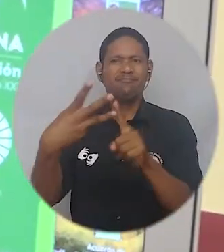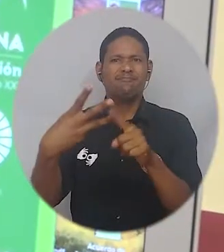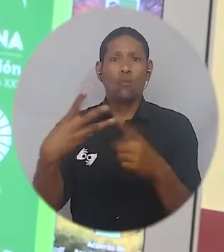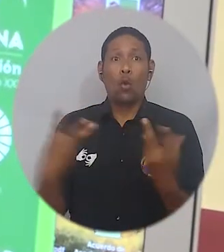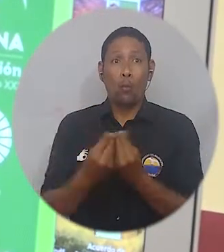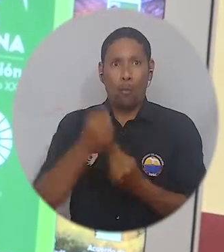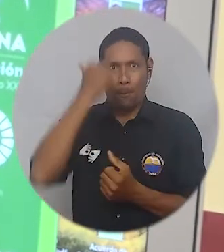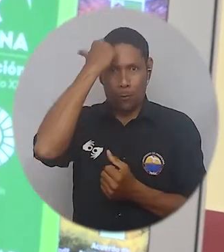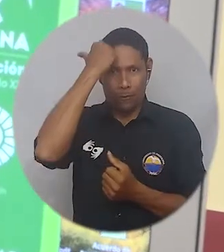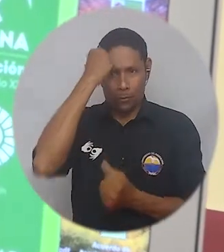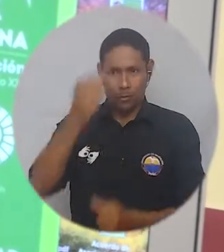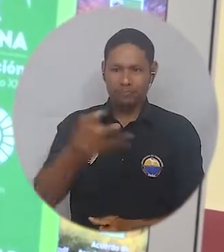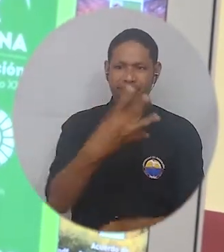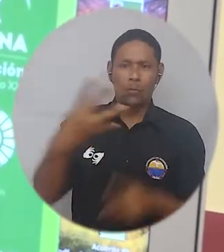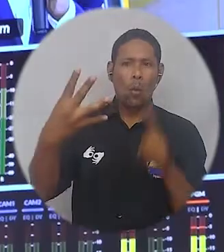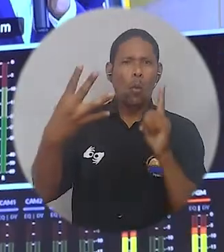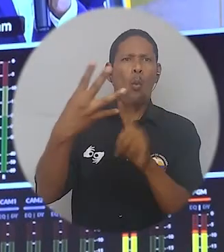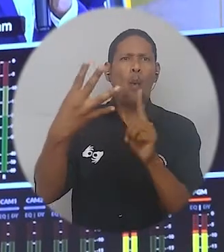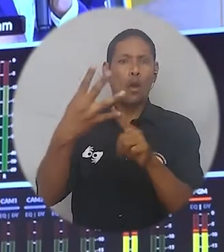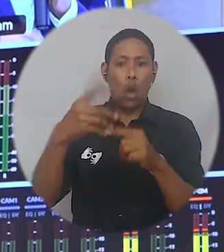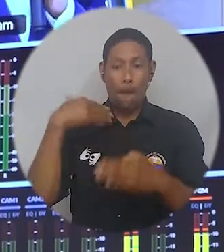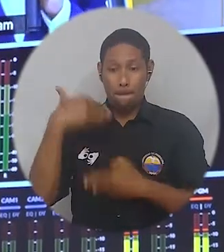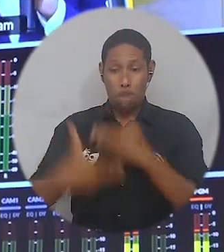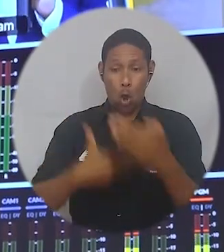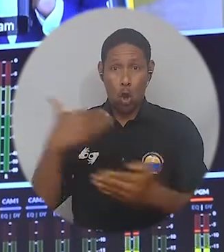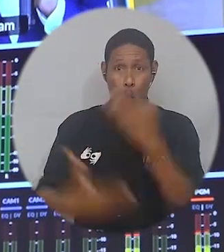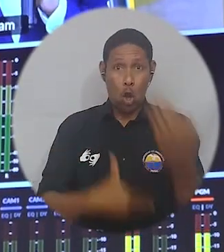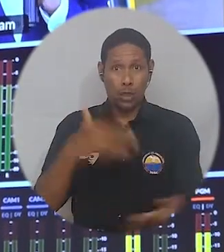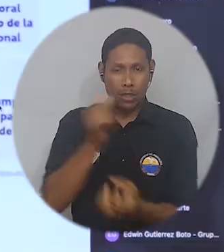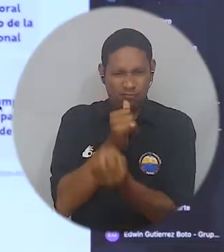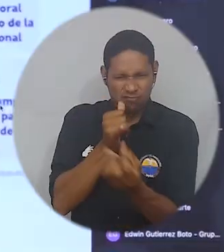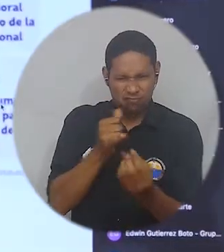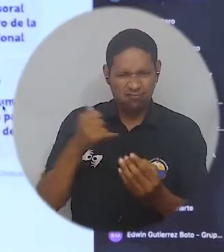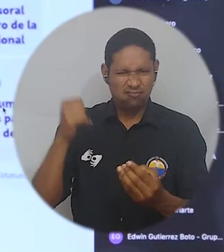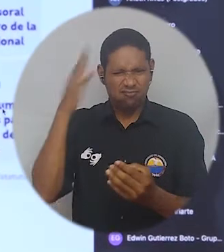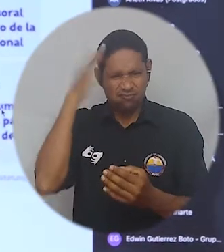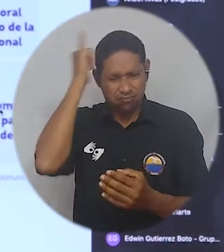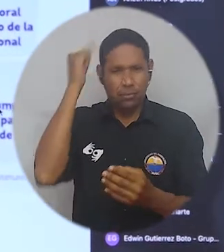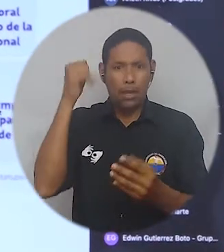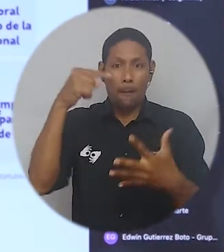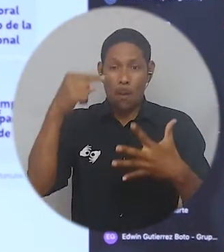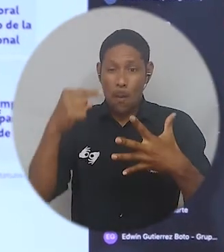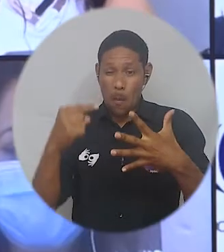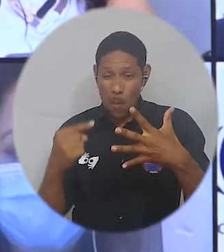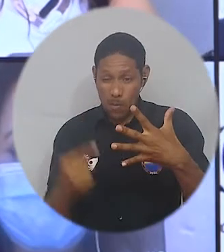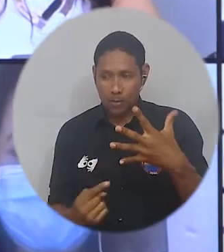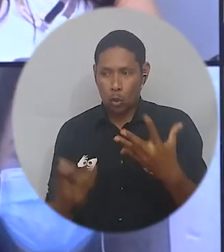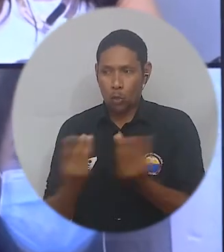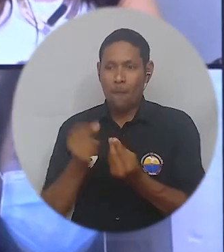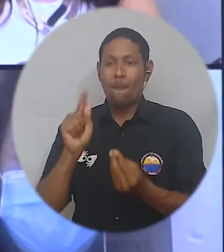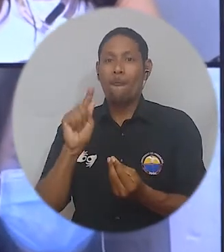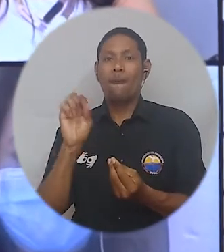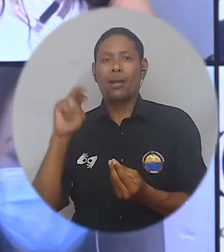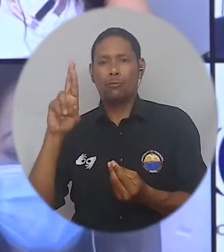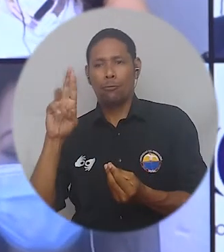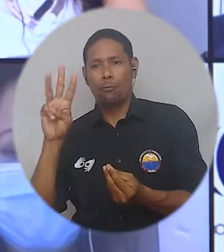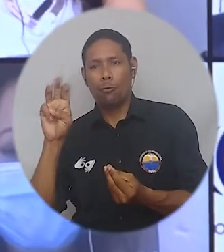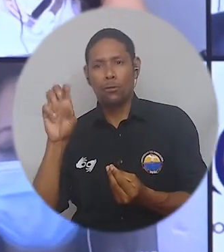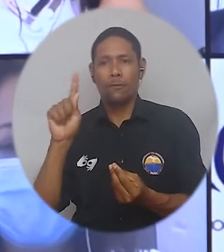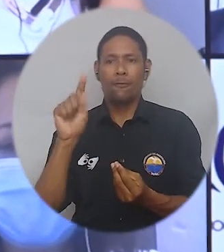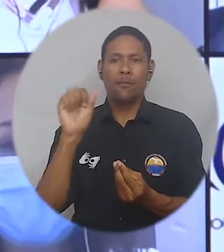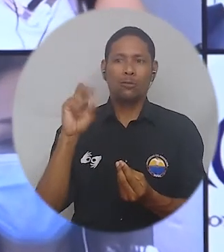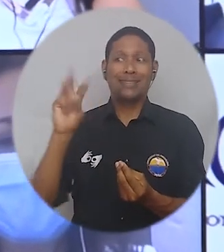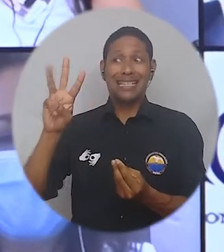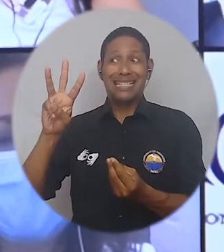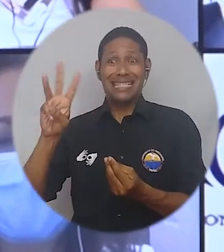3, que son los profesores y el factor 4, que son los procesos académicos, además de los encuentros con el equipo de acreditación factor 8 y de investigación